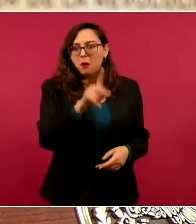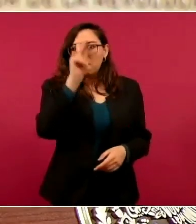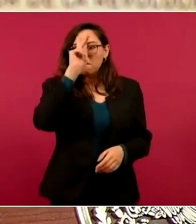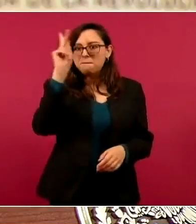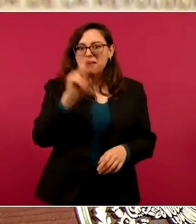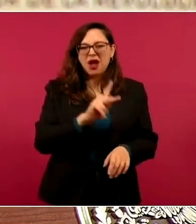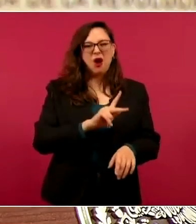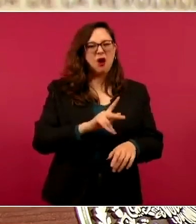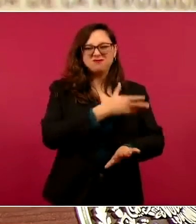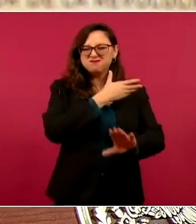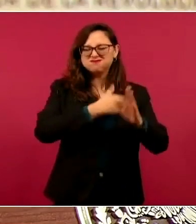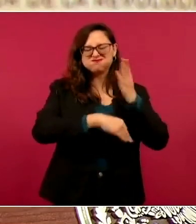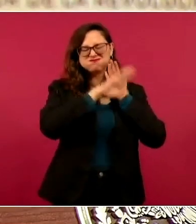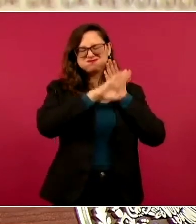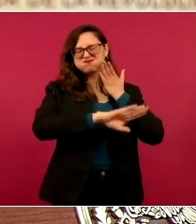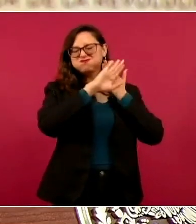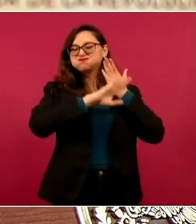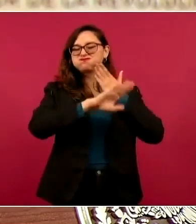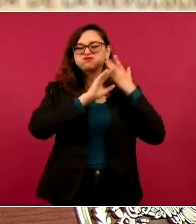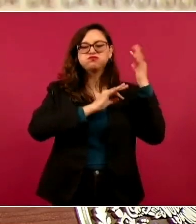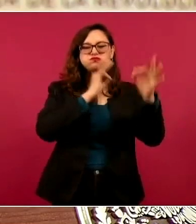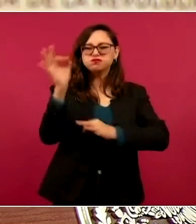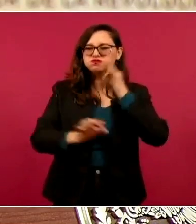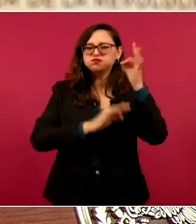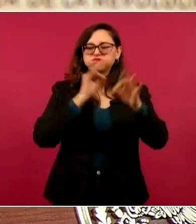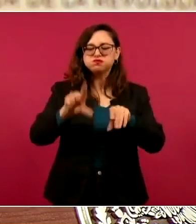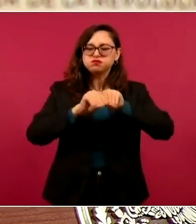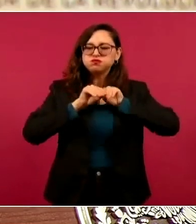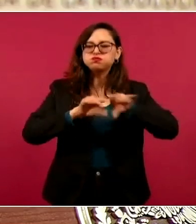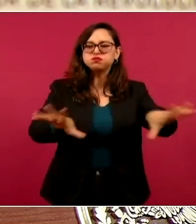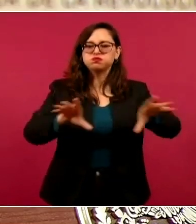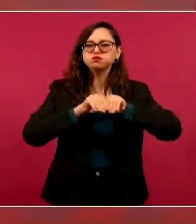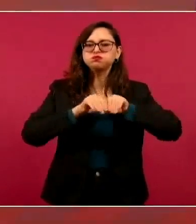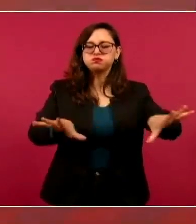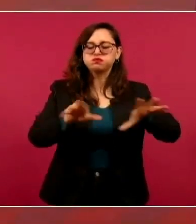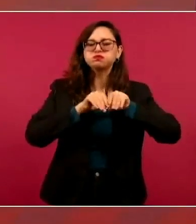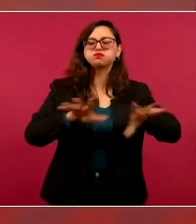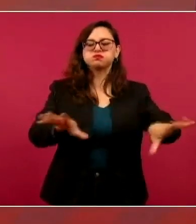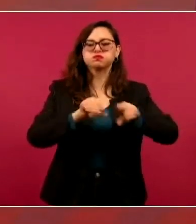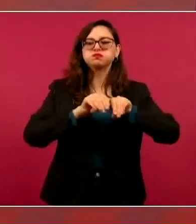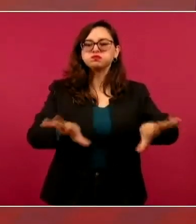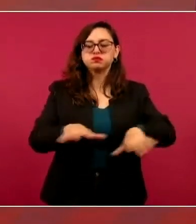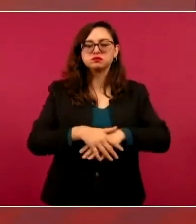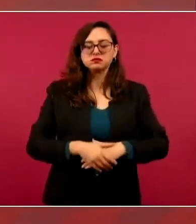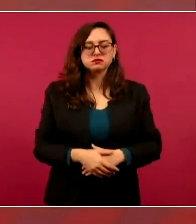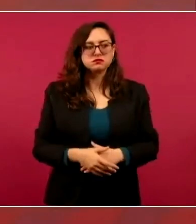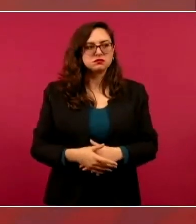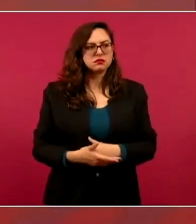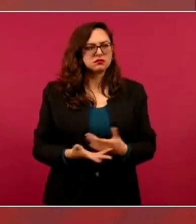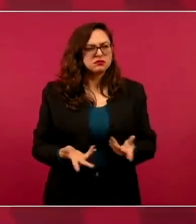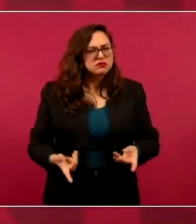dejan de aparecer los mensajes en Televisa, los nuestros.